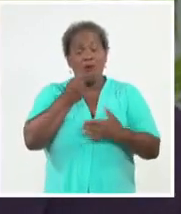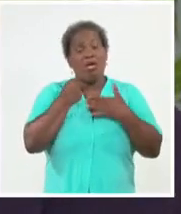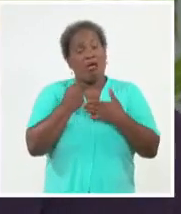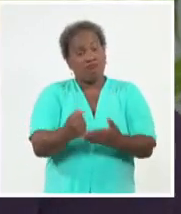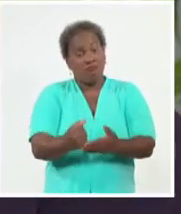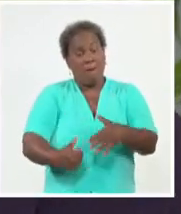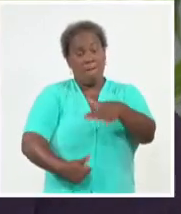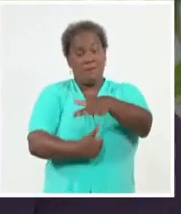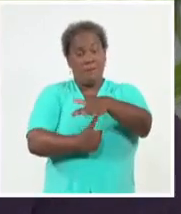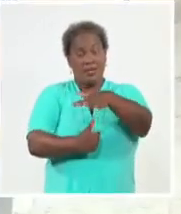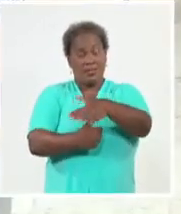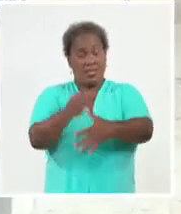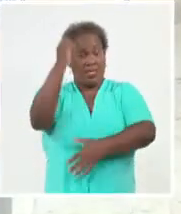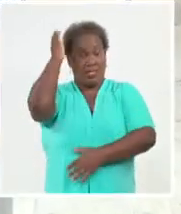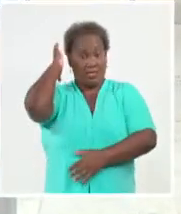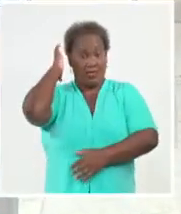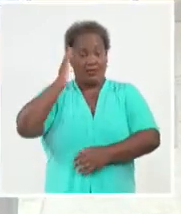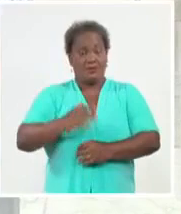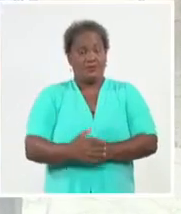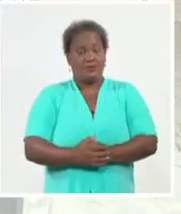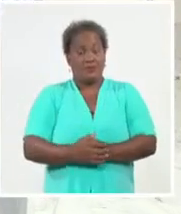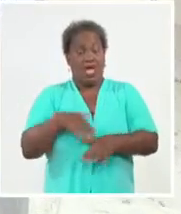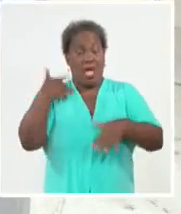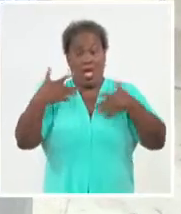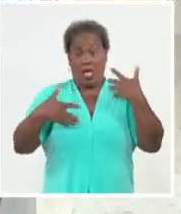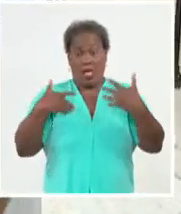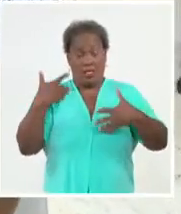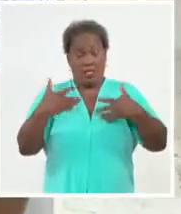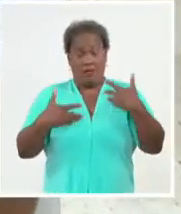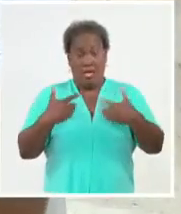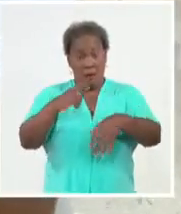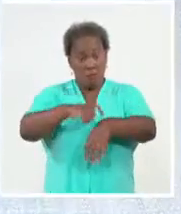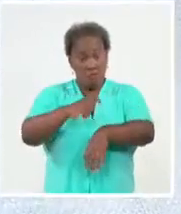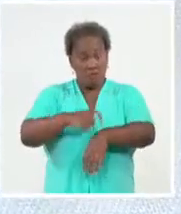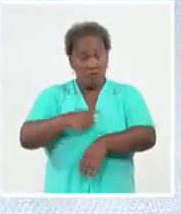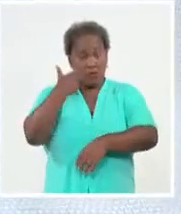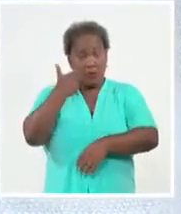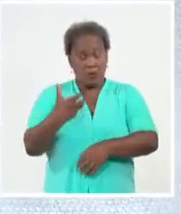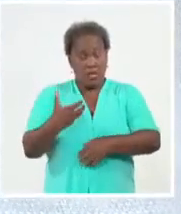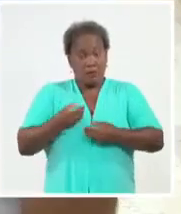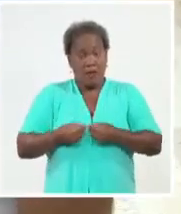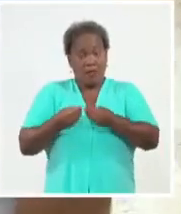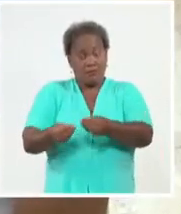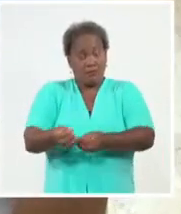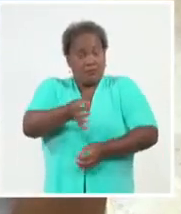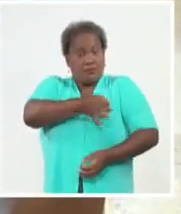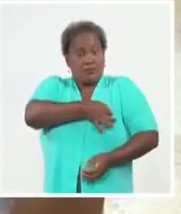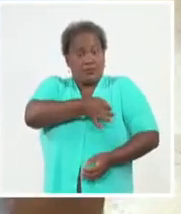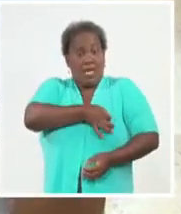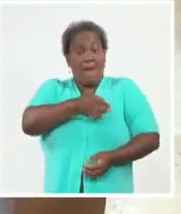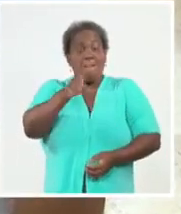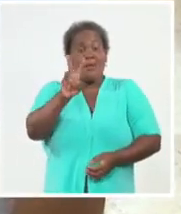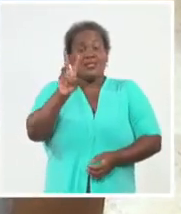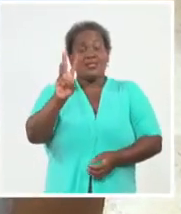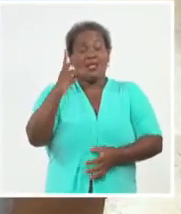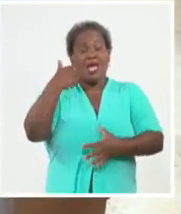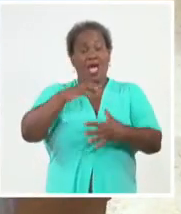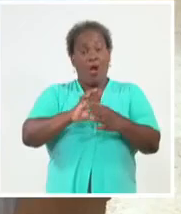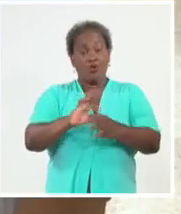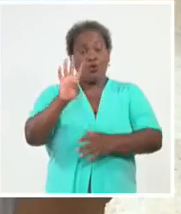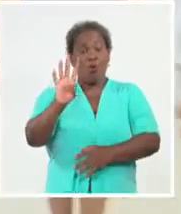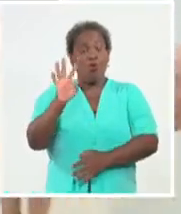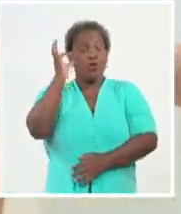presidente Miguel Mario Díaz Canel. El acto fue ocasión propicia para entregar la distinción 23 de agosto a cuatro